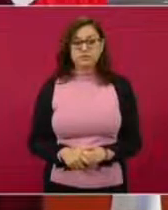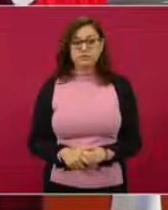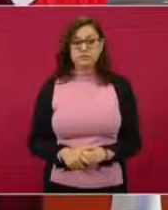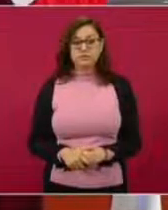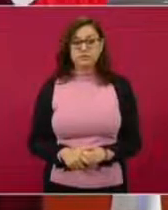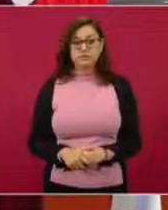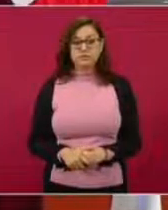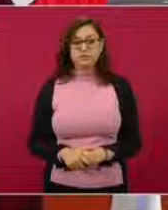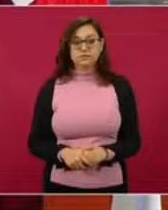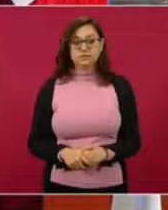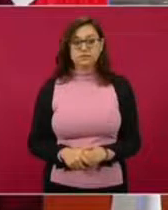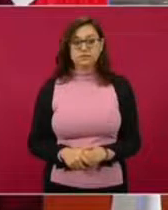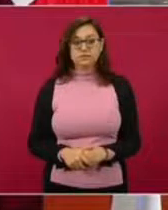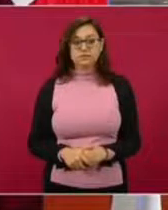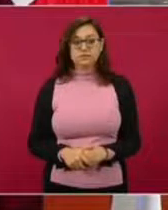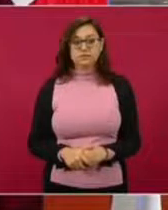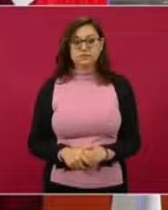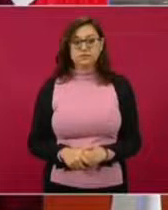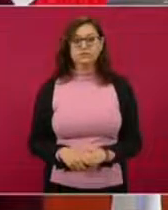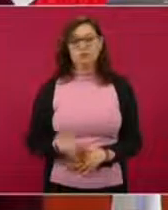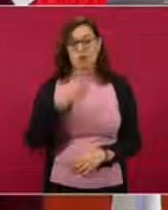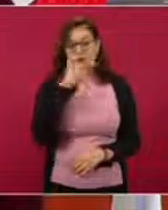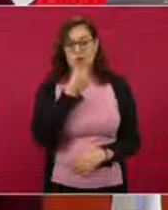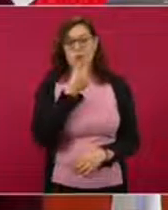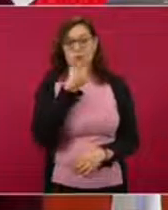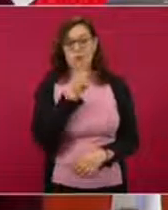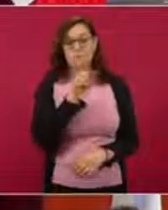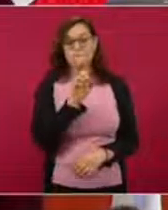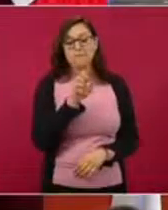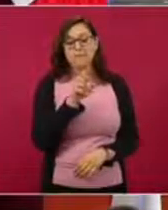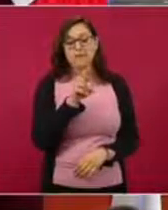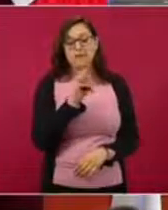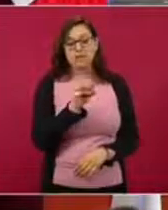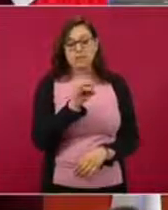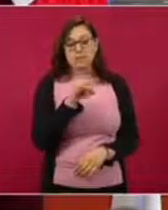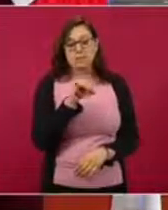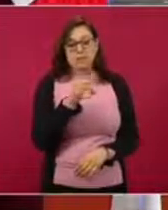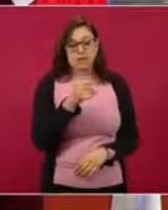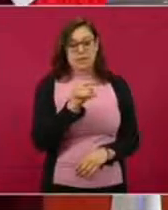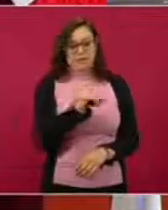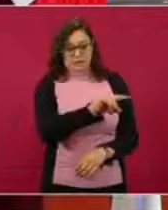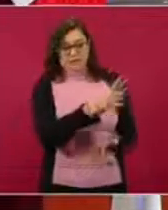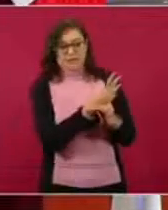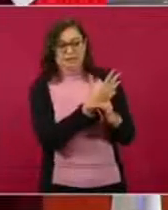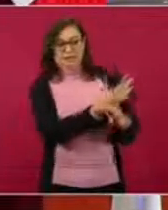Y dice Pedro Miguel, me encanta esta foto, yo también lo comparto,